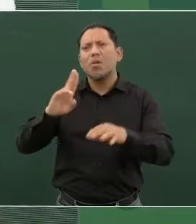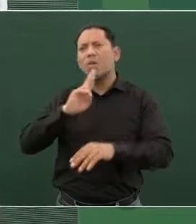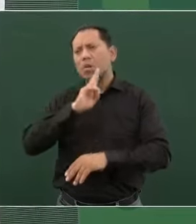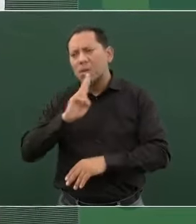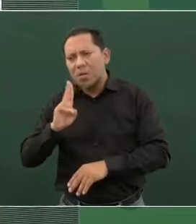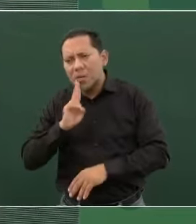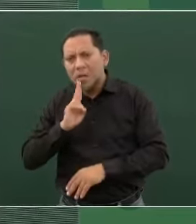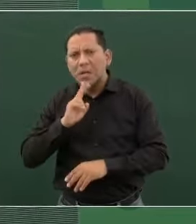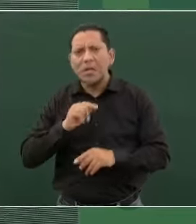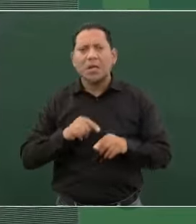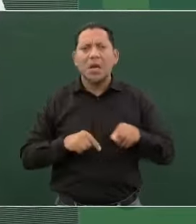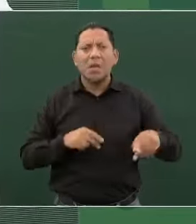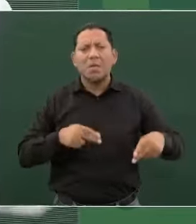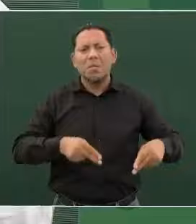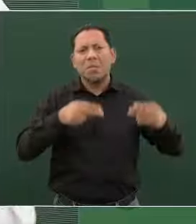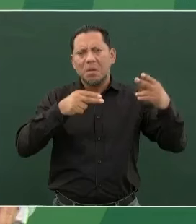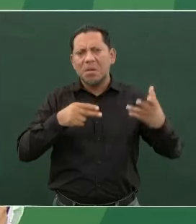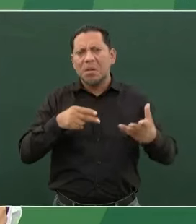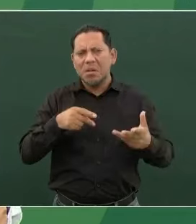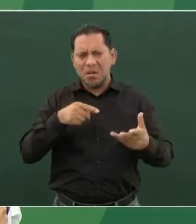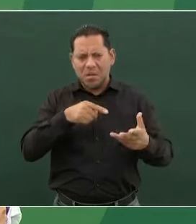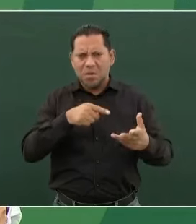¿Para qué quieren los medios?